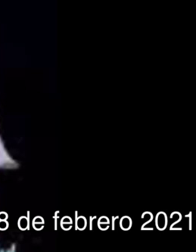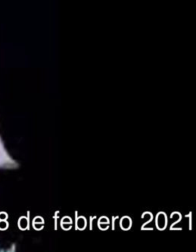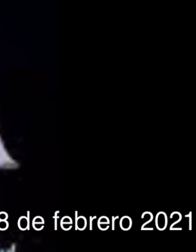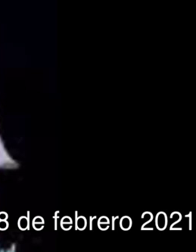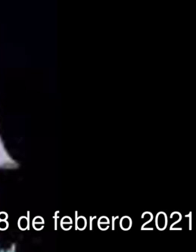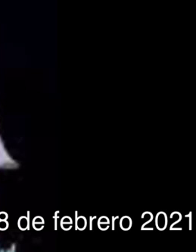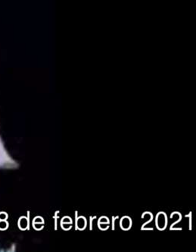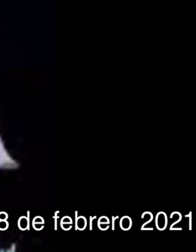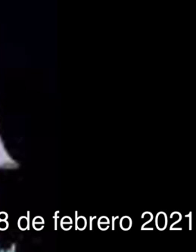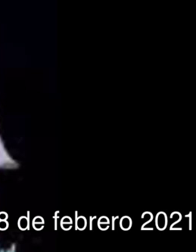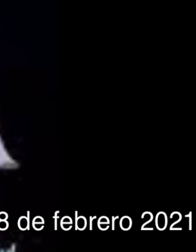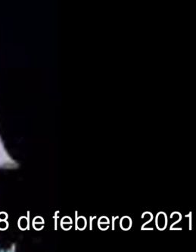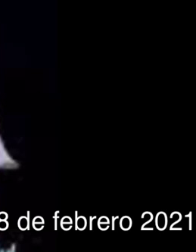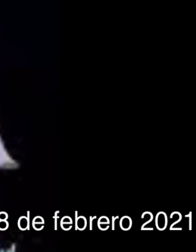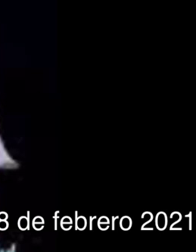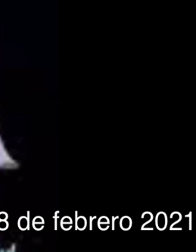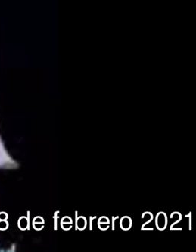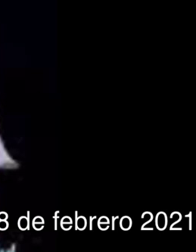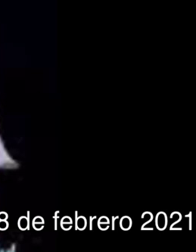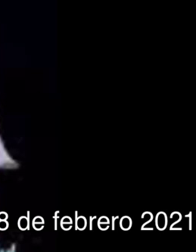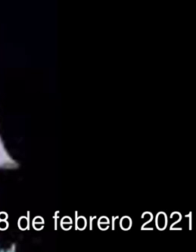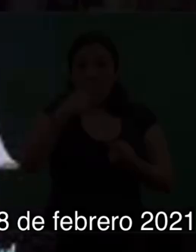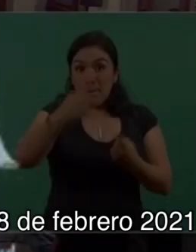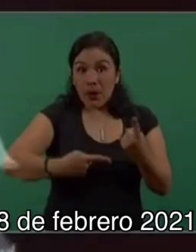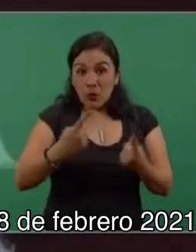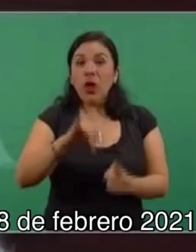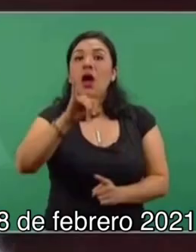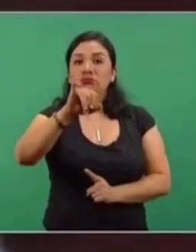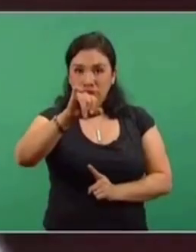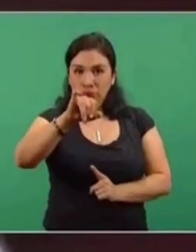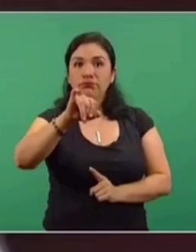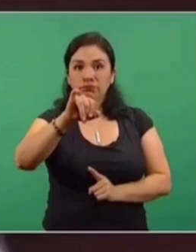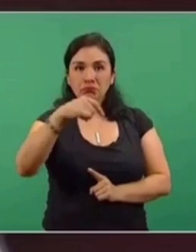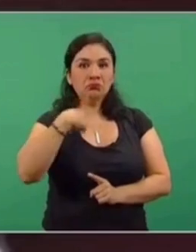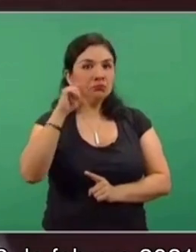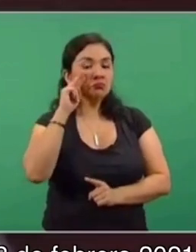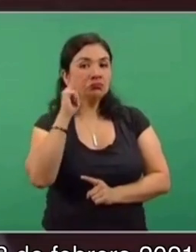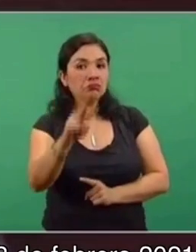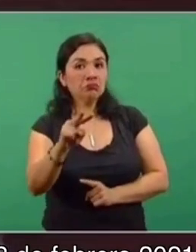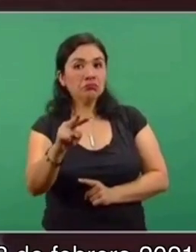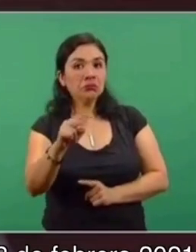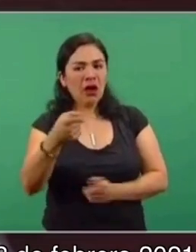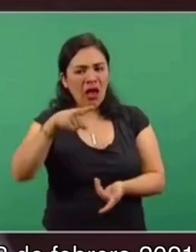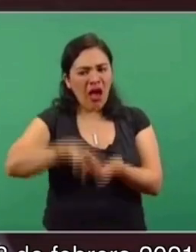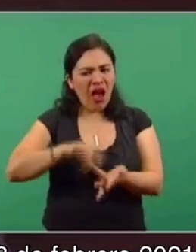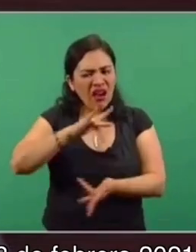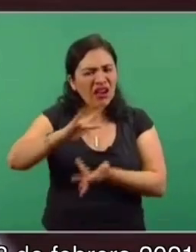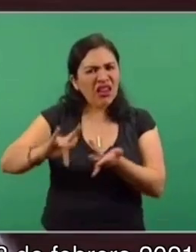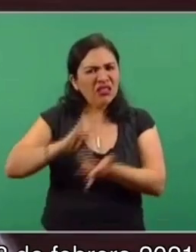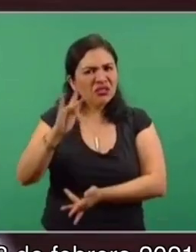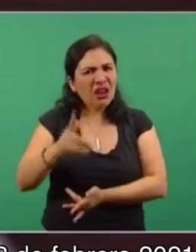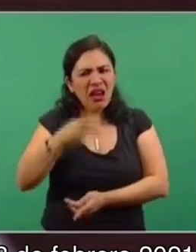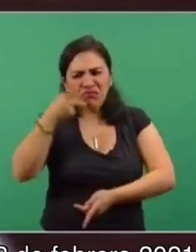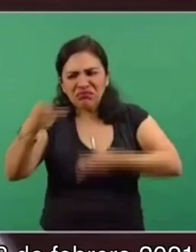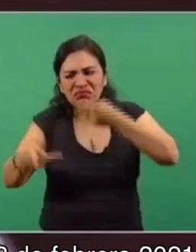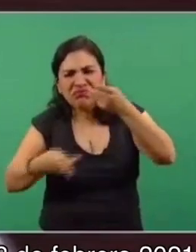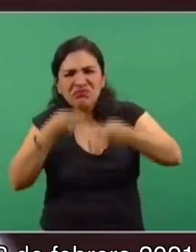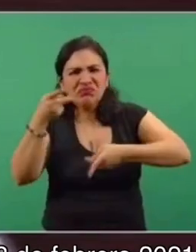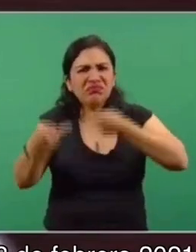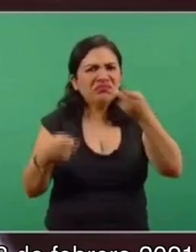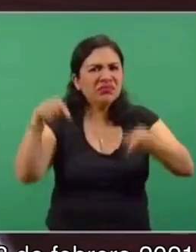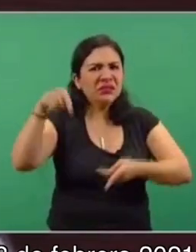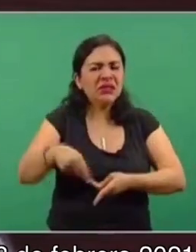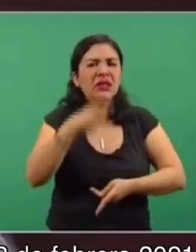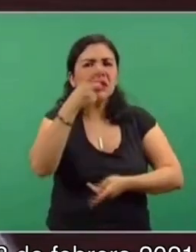lleva cuatro días asintomático. Estuvimos viendo que en redes sociales se comentó el